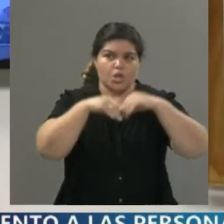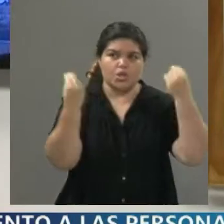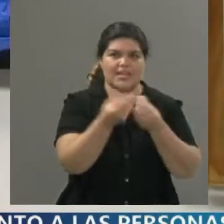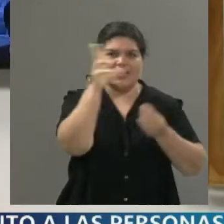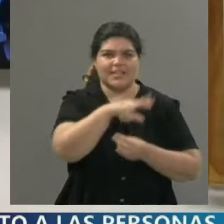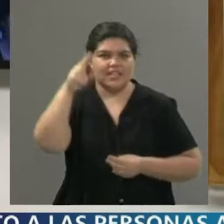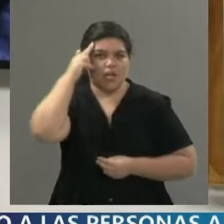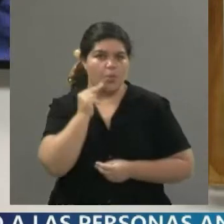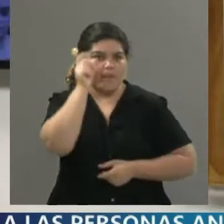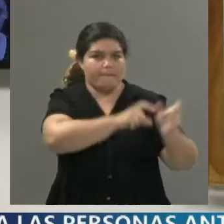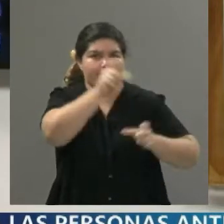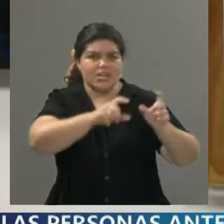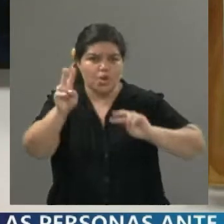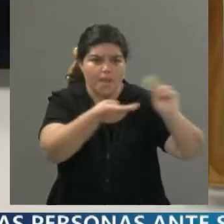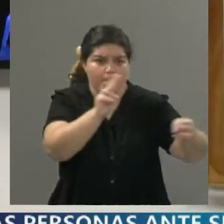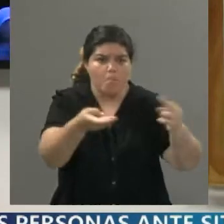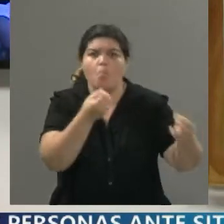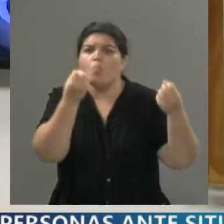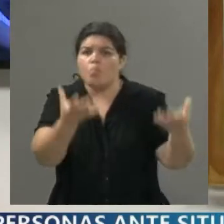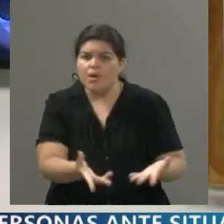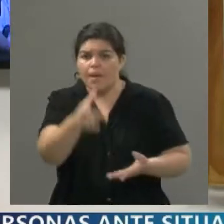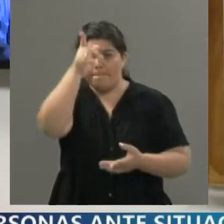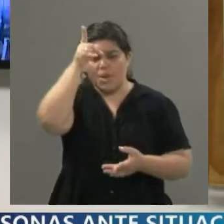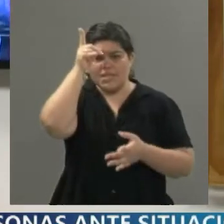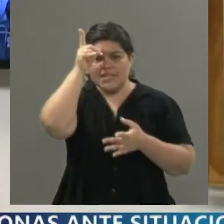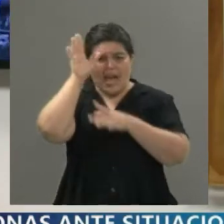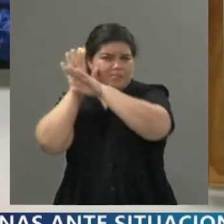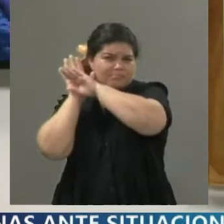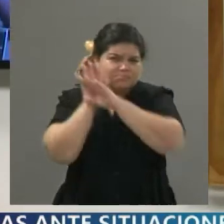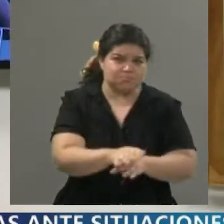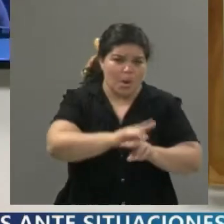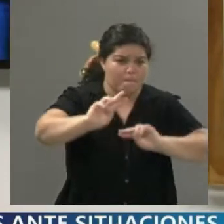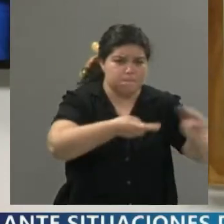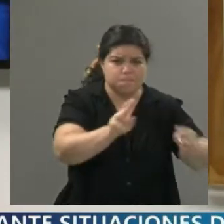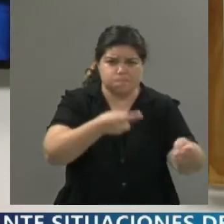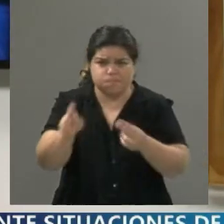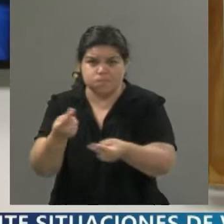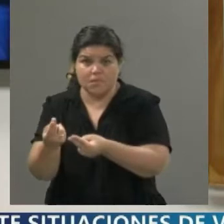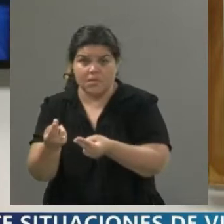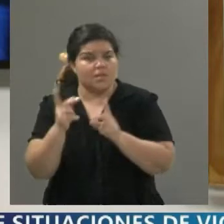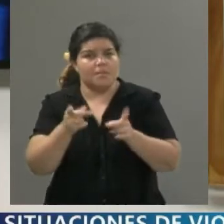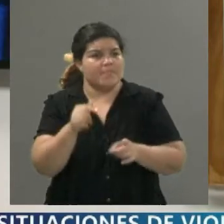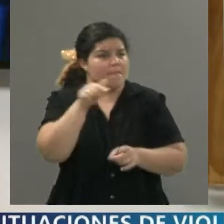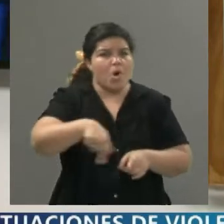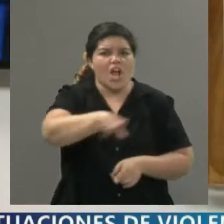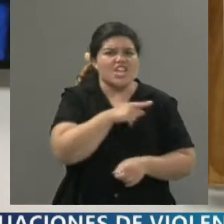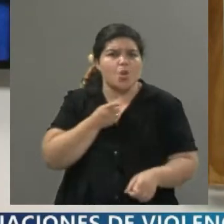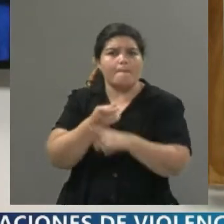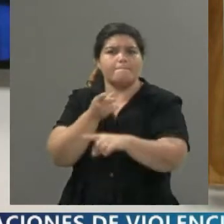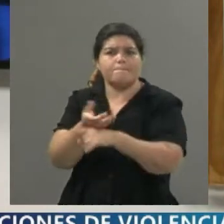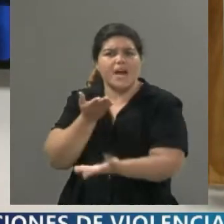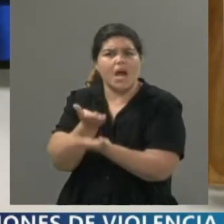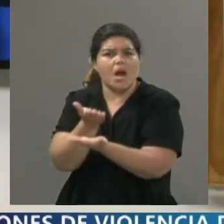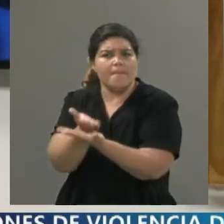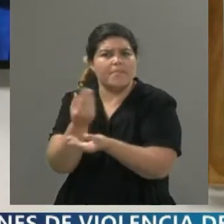murieron a causa de la represión policial que se vivió, y eran civiles que en ese momento exigían y pedían, por supuesto,